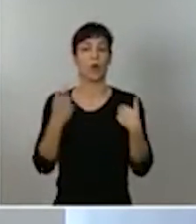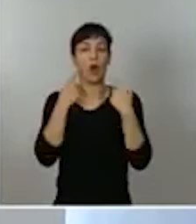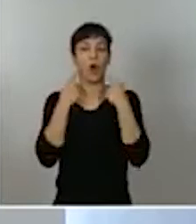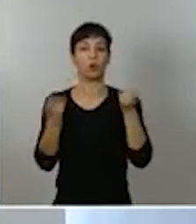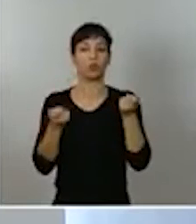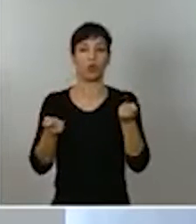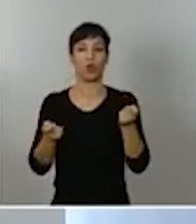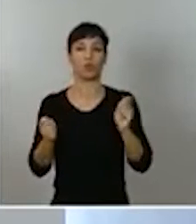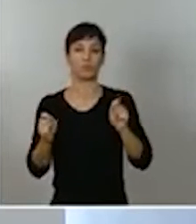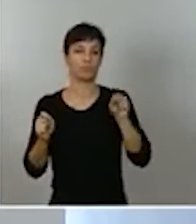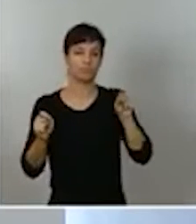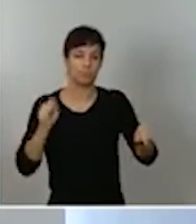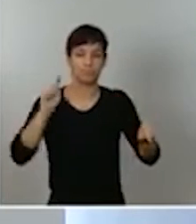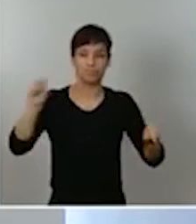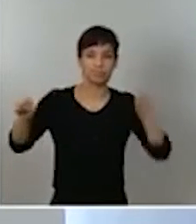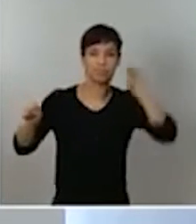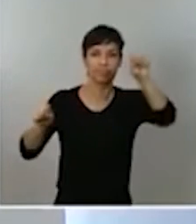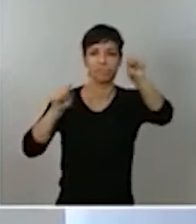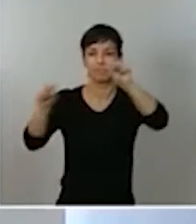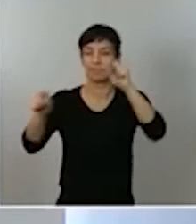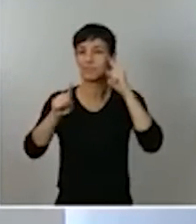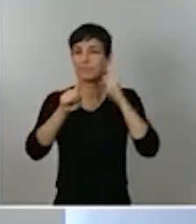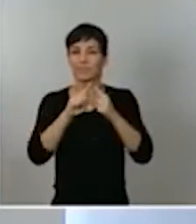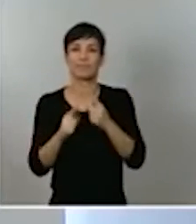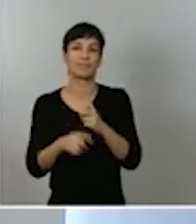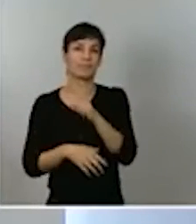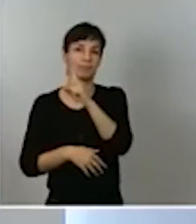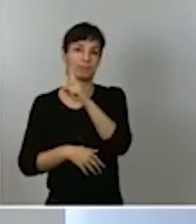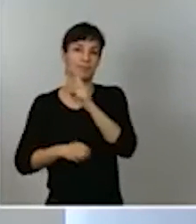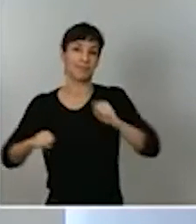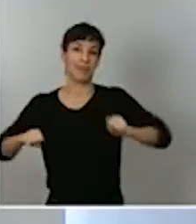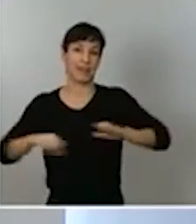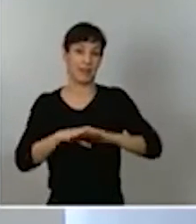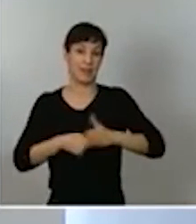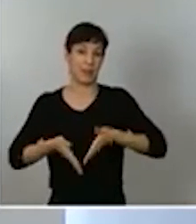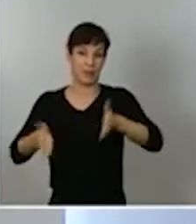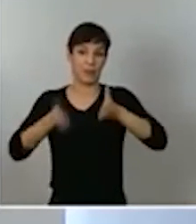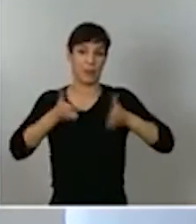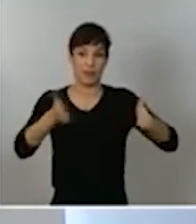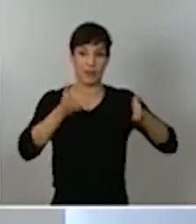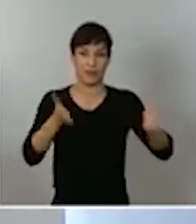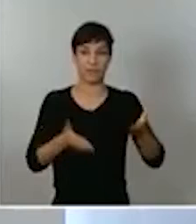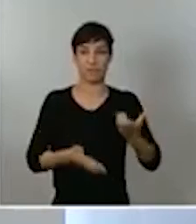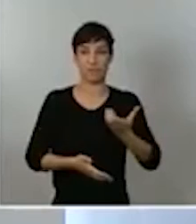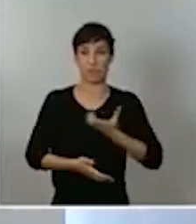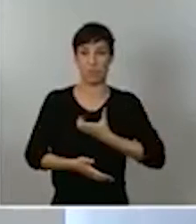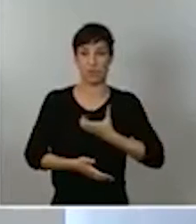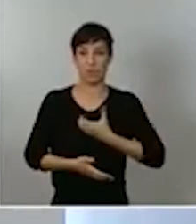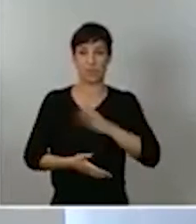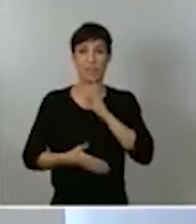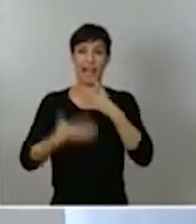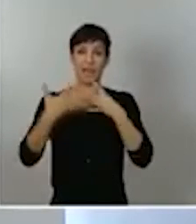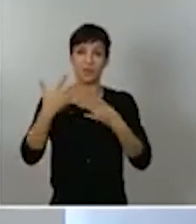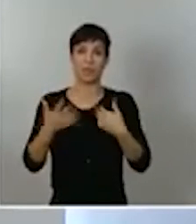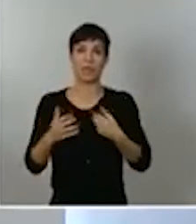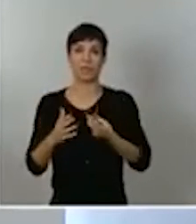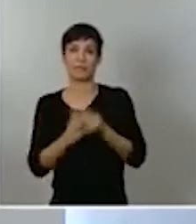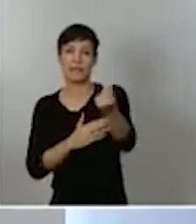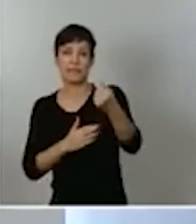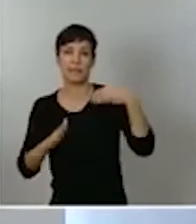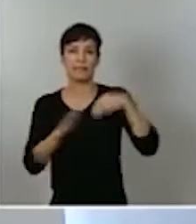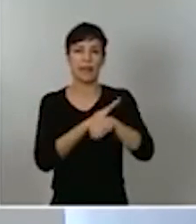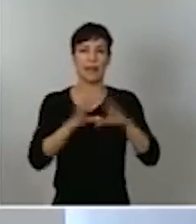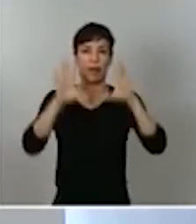puntos de salida y acceso de la red viaria de los municipios afectados por el Real Decreto de Alarma,